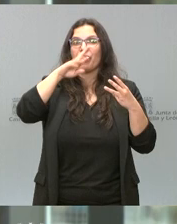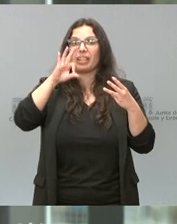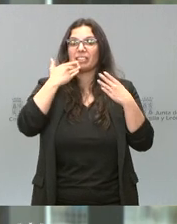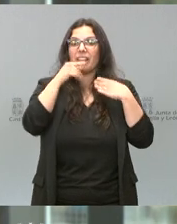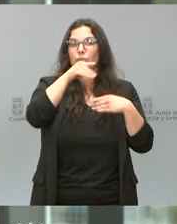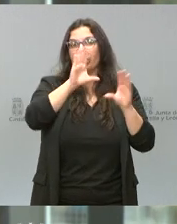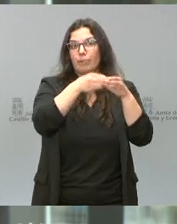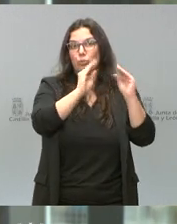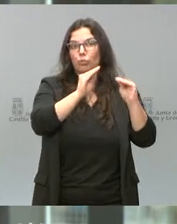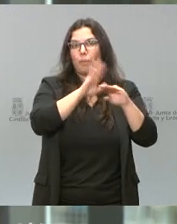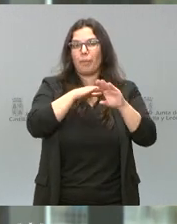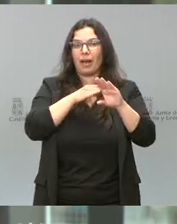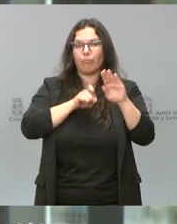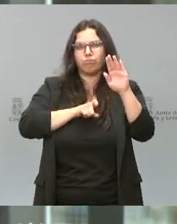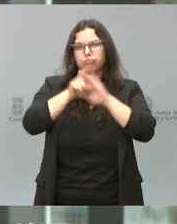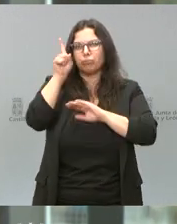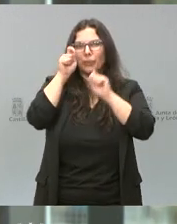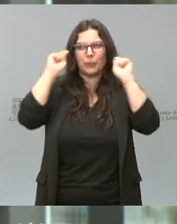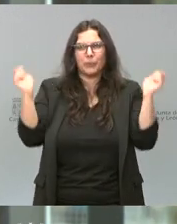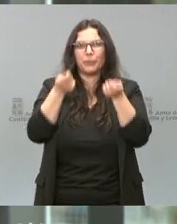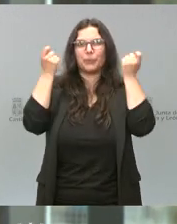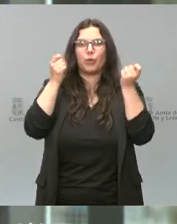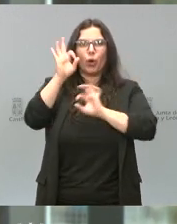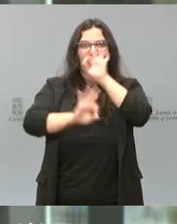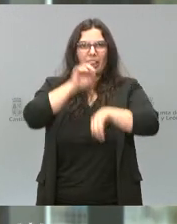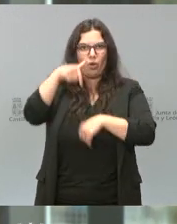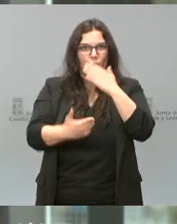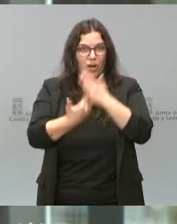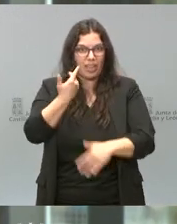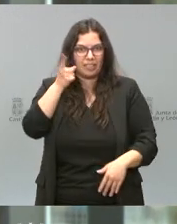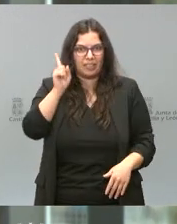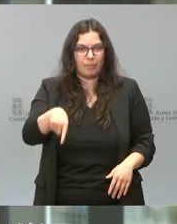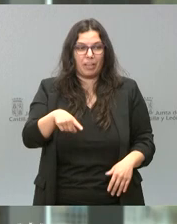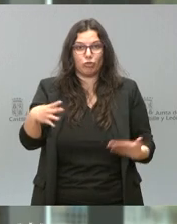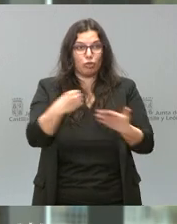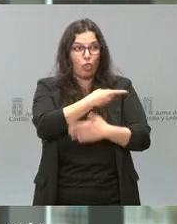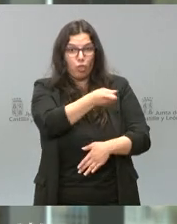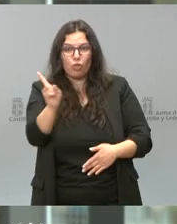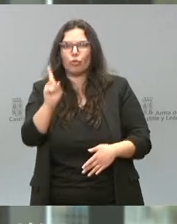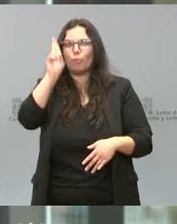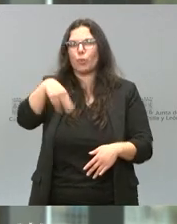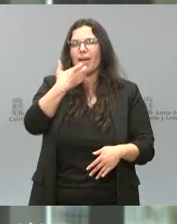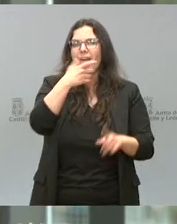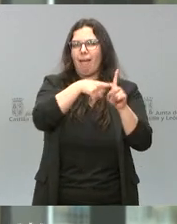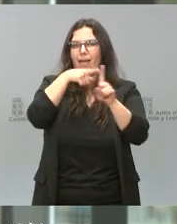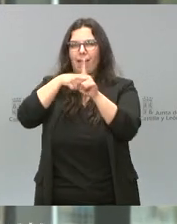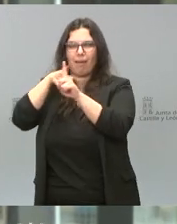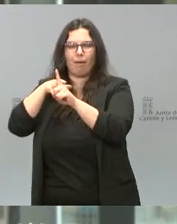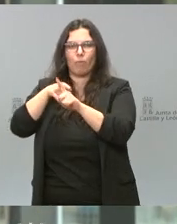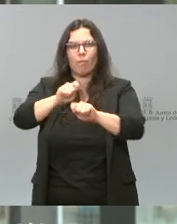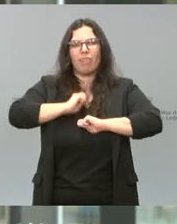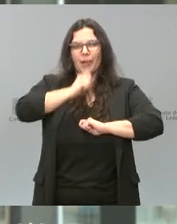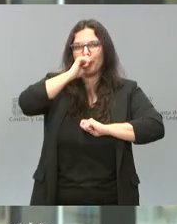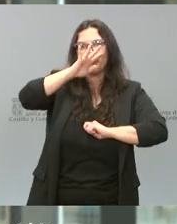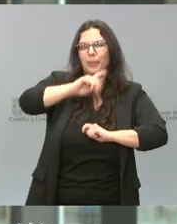de la proyección de Hiperbari que participáis en la jornada de hoy, sois todos un ejemplo y servís de inspiración y para mí